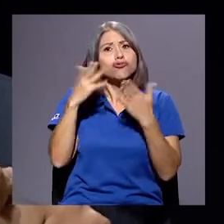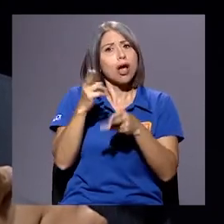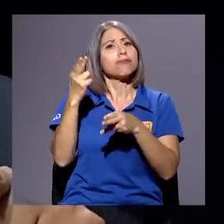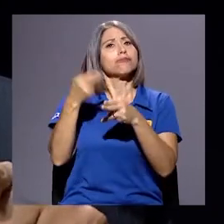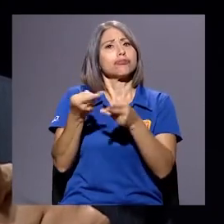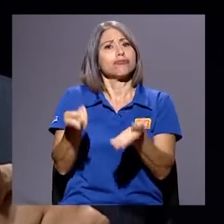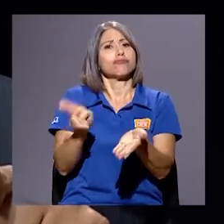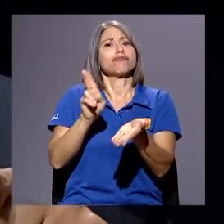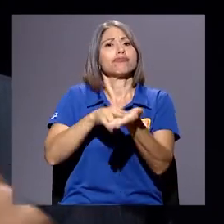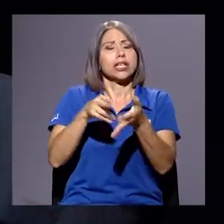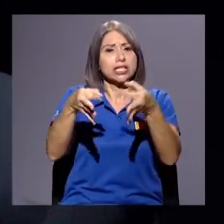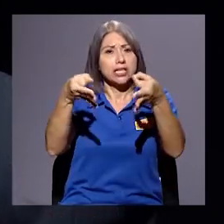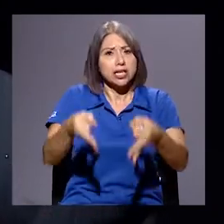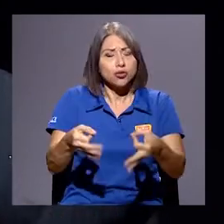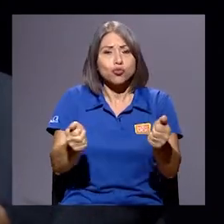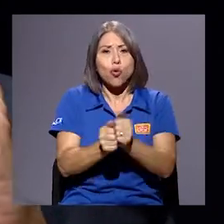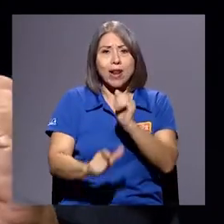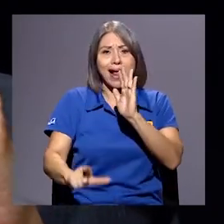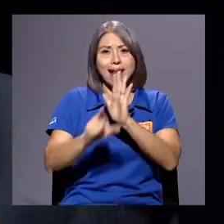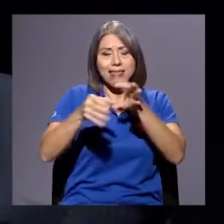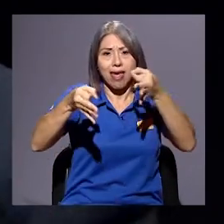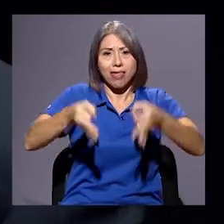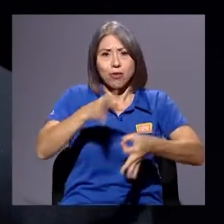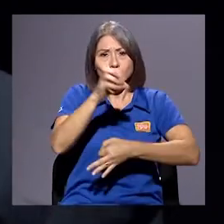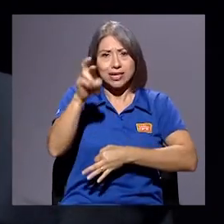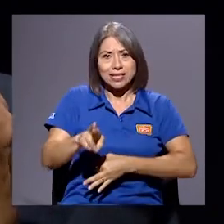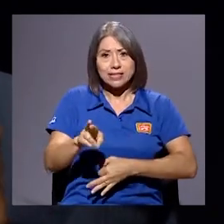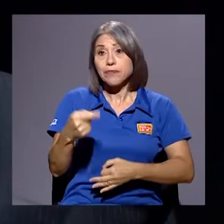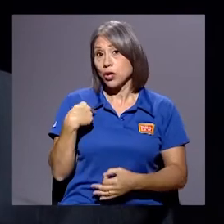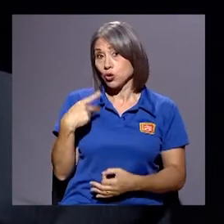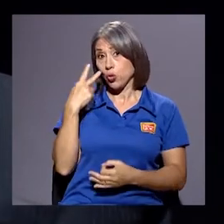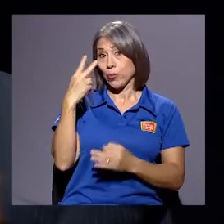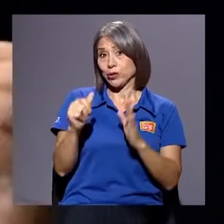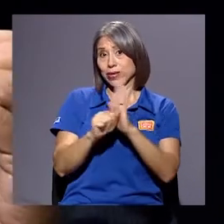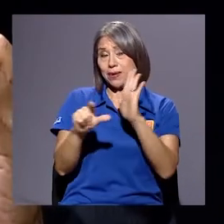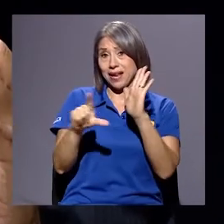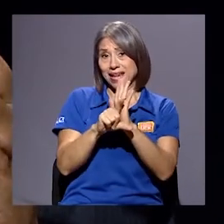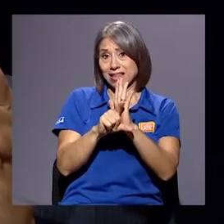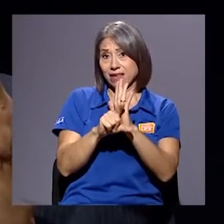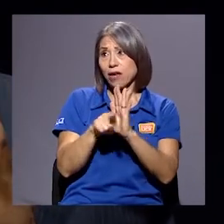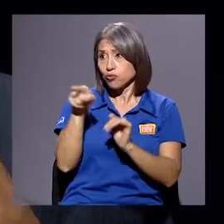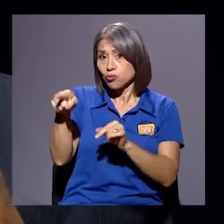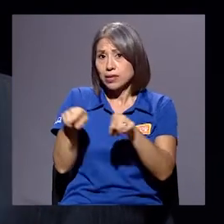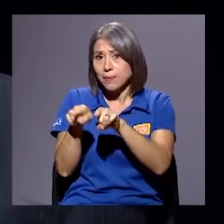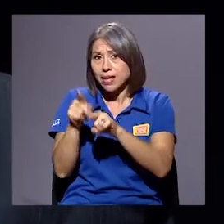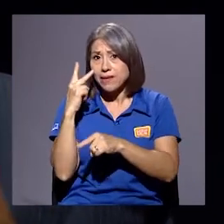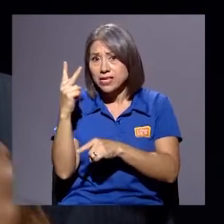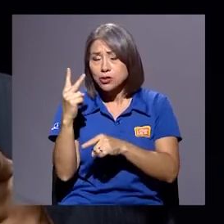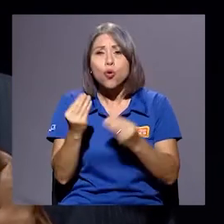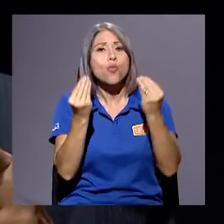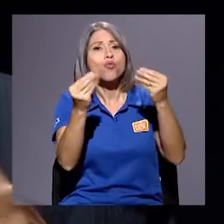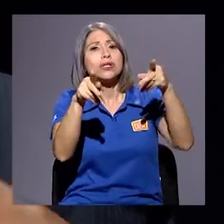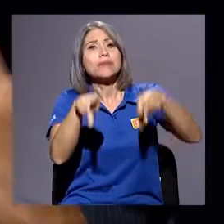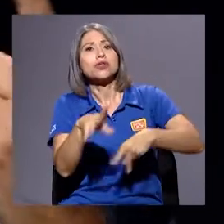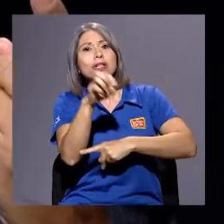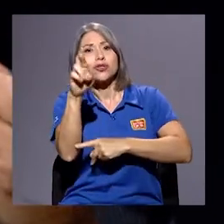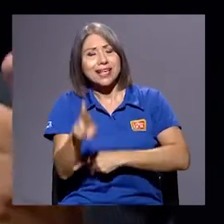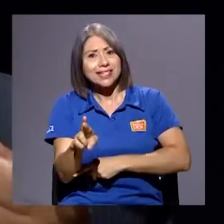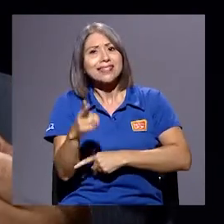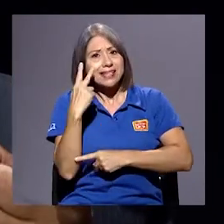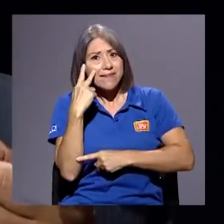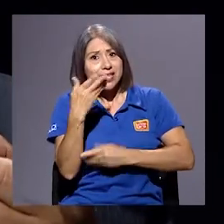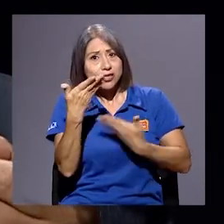costarricense. Y me ha tocado ver en la Asamblea Legislativa, como estoy seguro que usted lo ha visto, y muchos costarricenses, que las denuncias que se han hecho contra